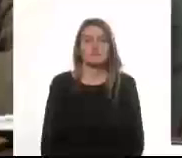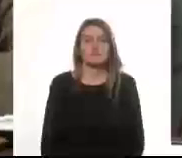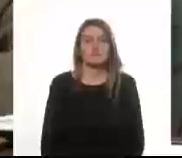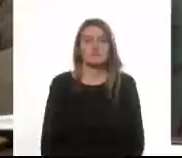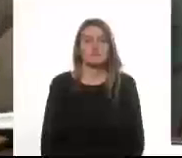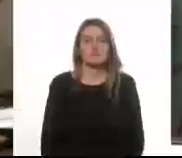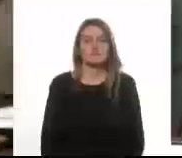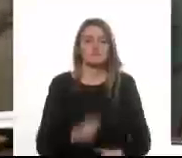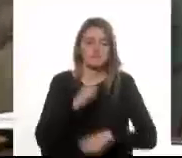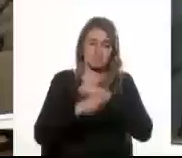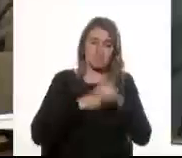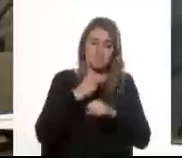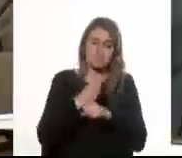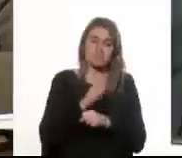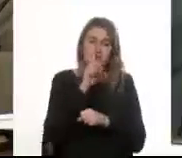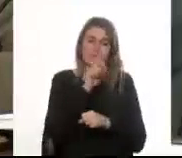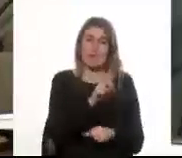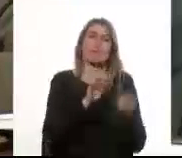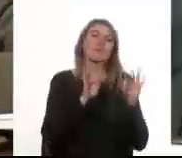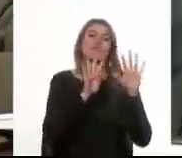En el año 86